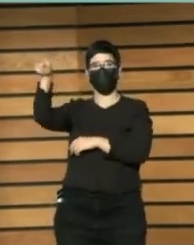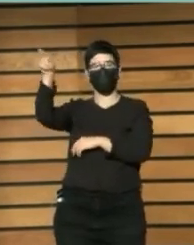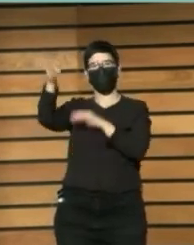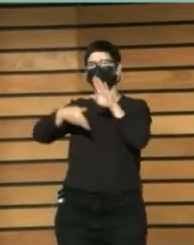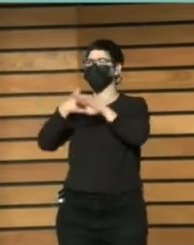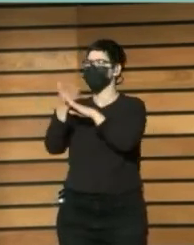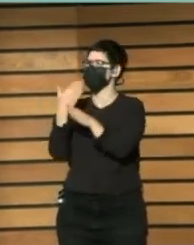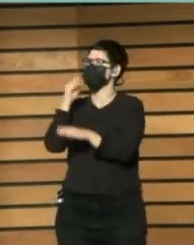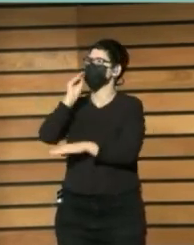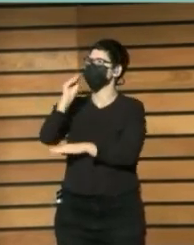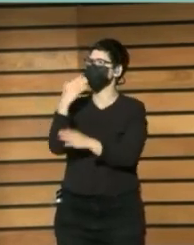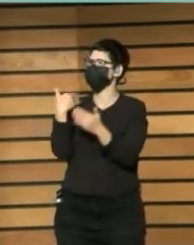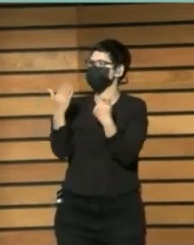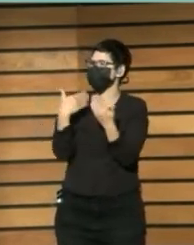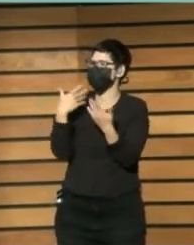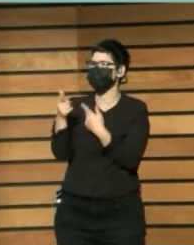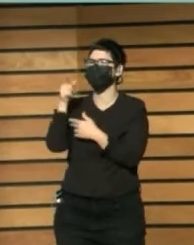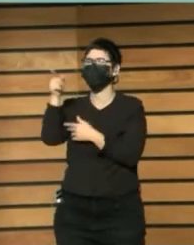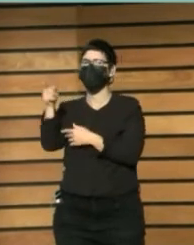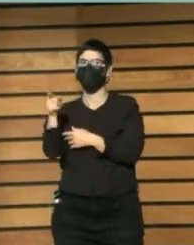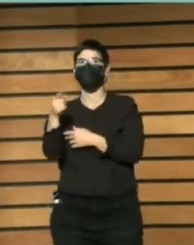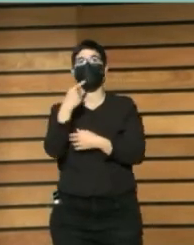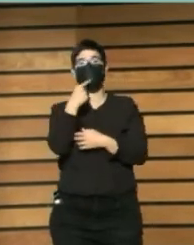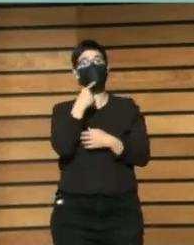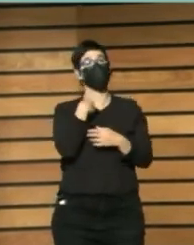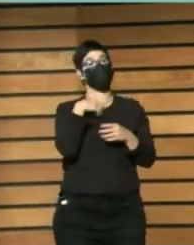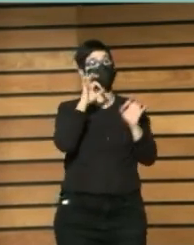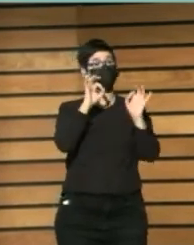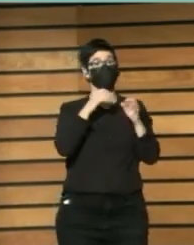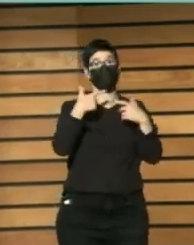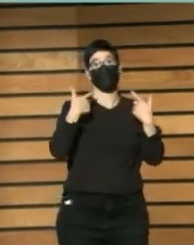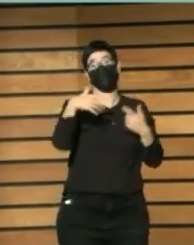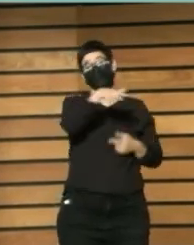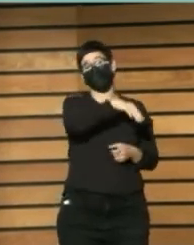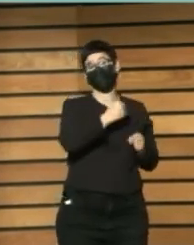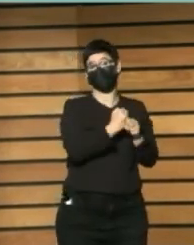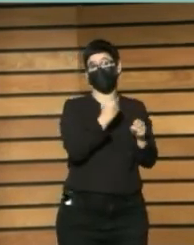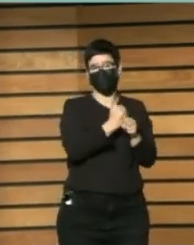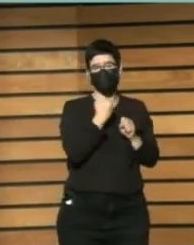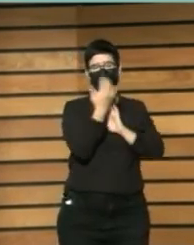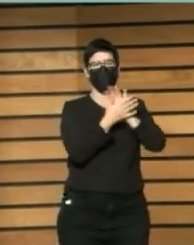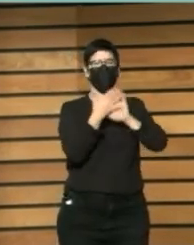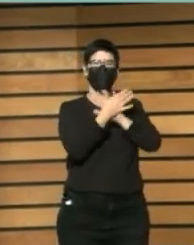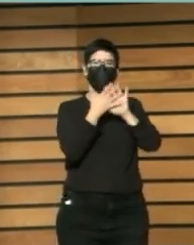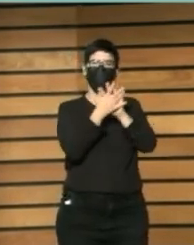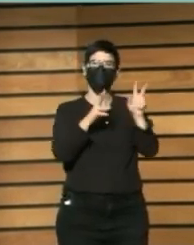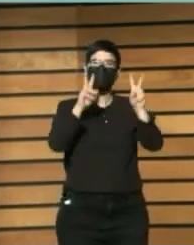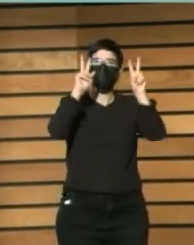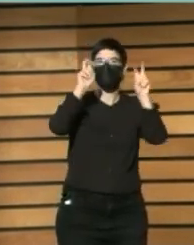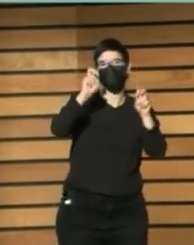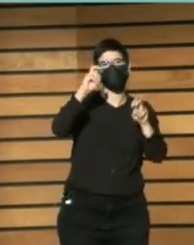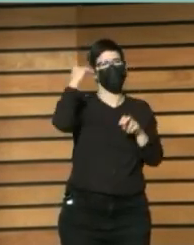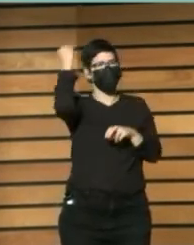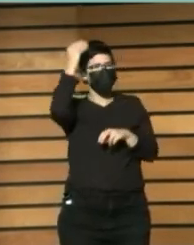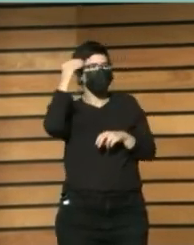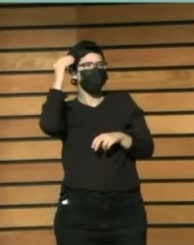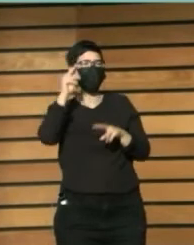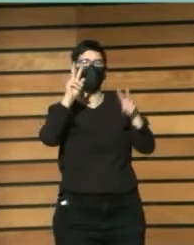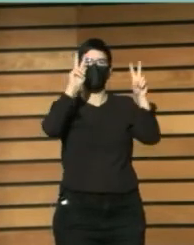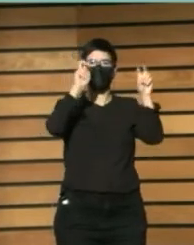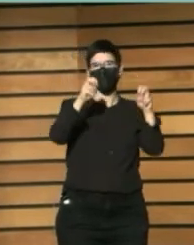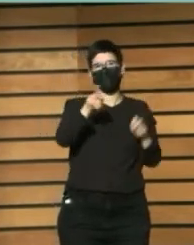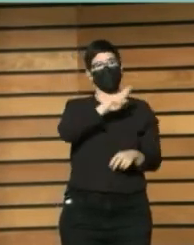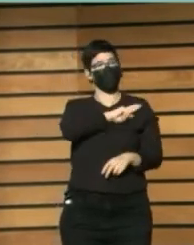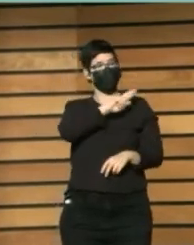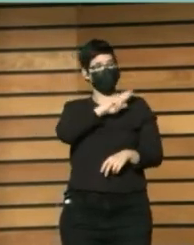explicó Que en su lugar De trabajo Se estaban hablando De cuestiones relacionadas Con los musulmanes Y el islam Y entonces Ella quería estar Más informada Para